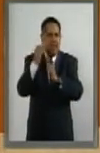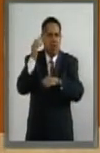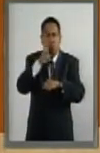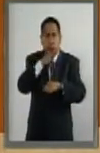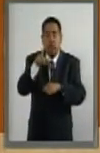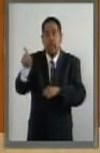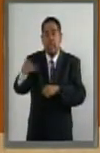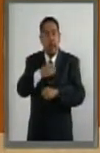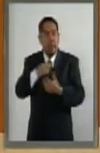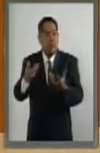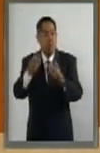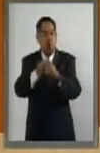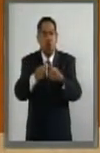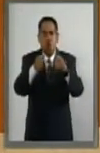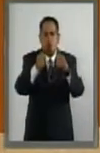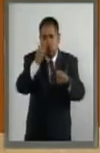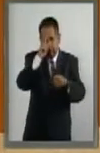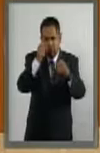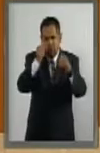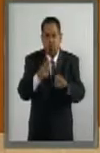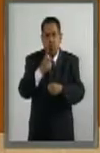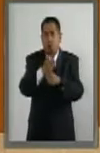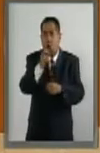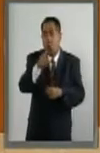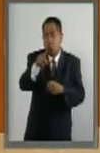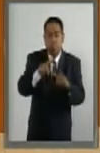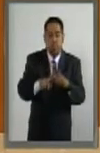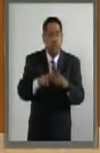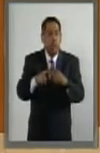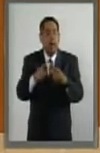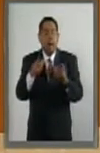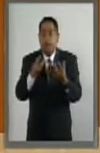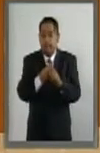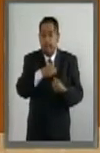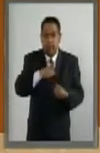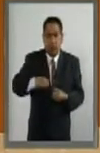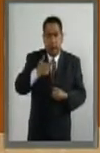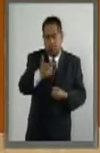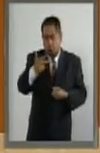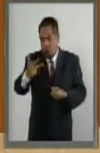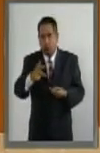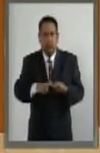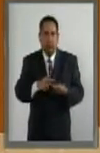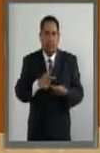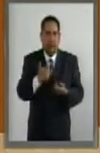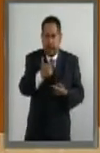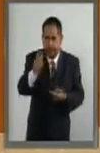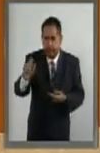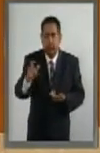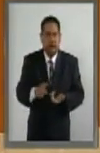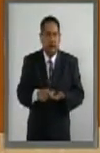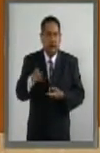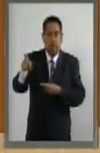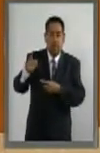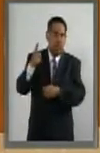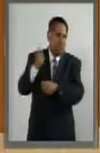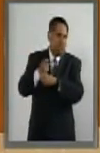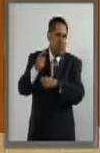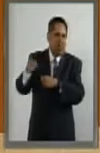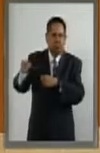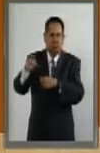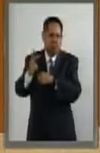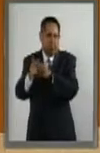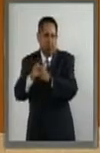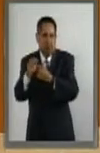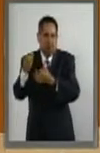miembro permanente del Consejo de Seguridad de la ONU, miembro del G8 y el G20. A su vez, se trata de uno de los principales jugadores